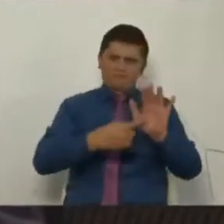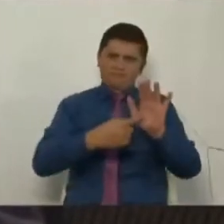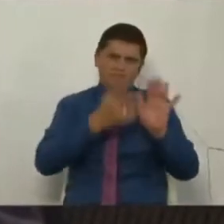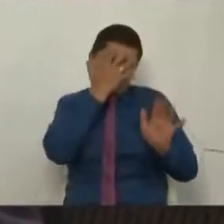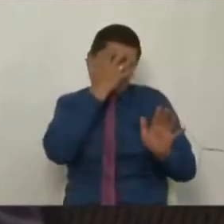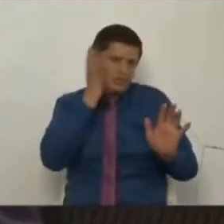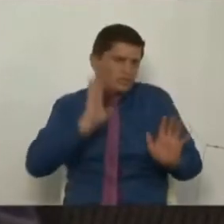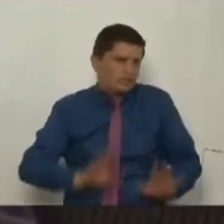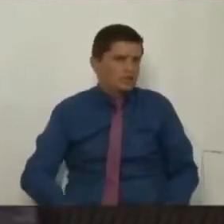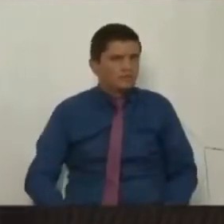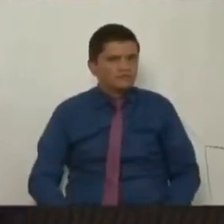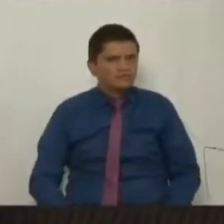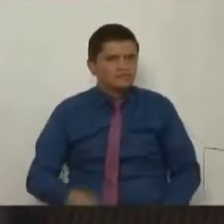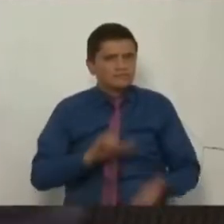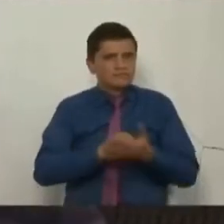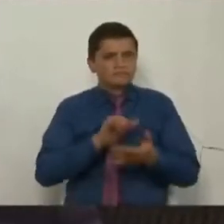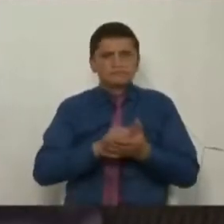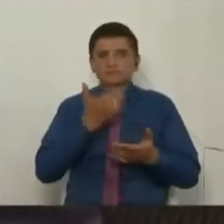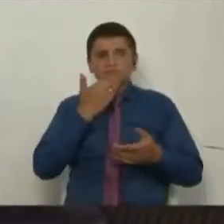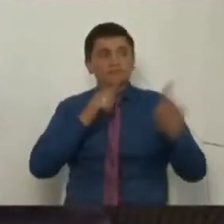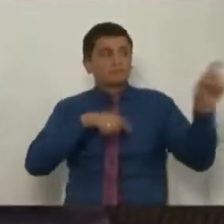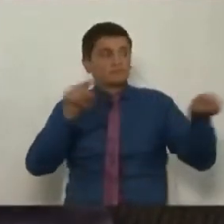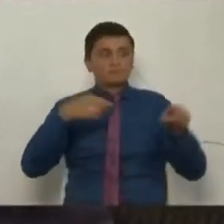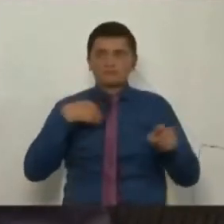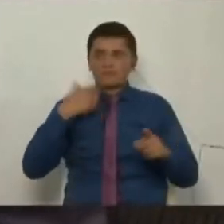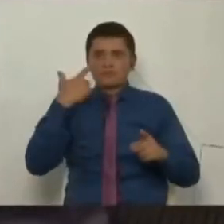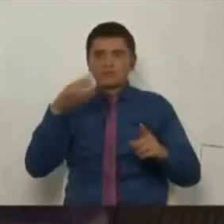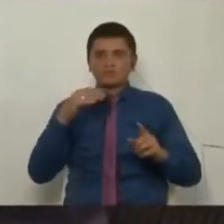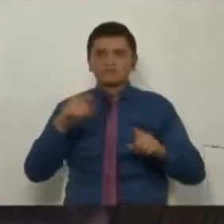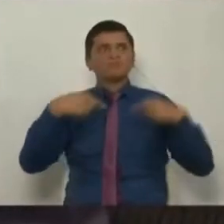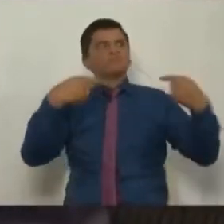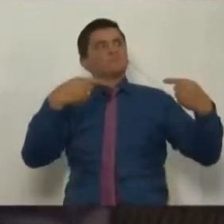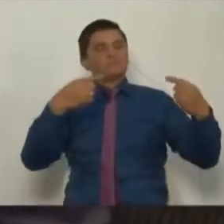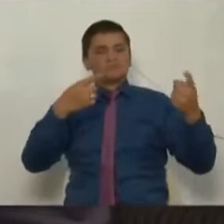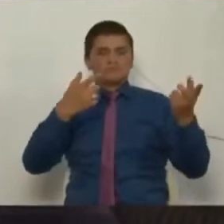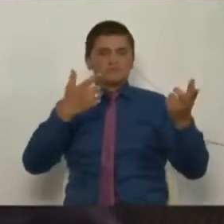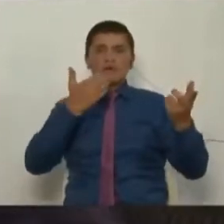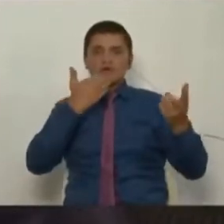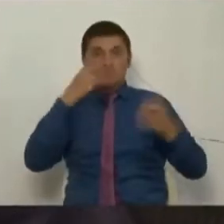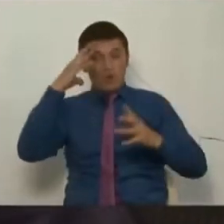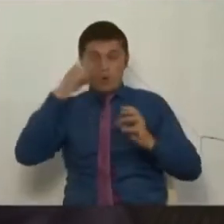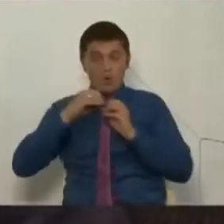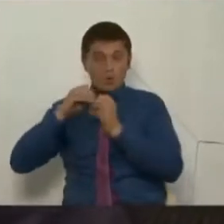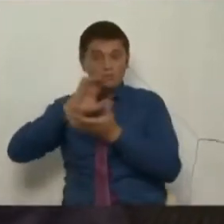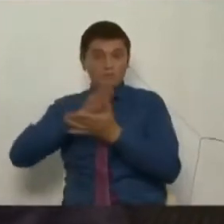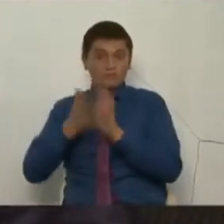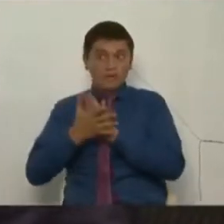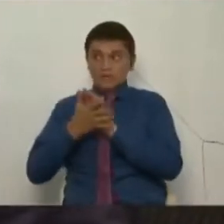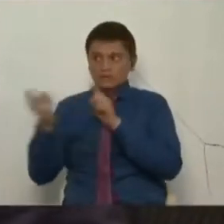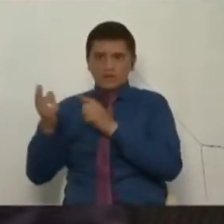los que se han visto como enemigos. De hecho, el acuerdo de paz es una demostración de eso.